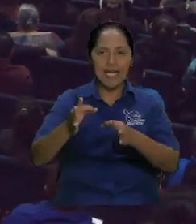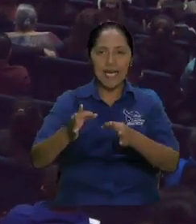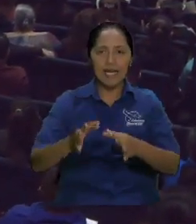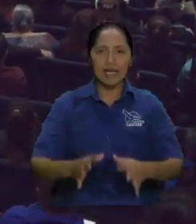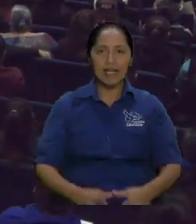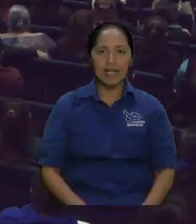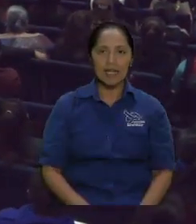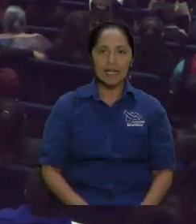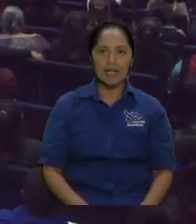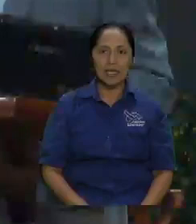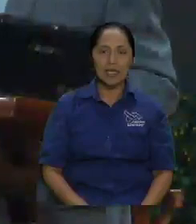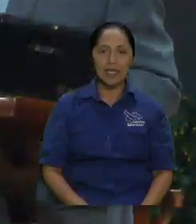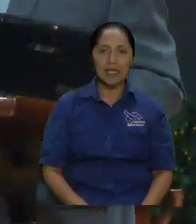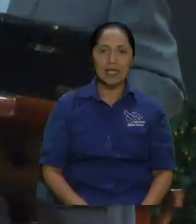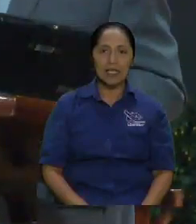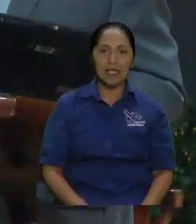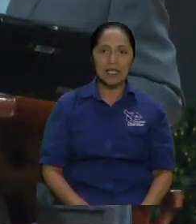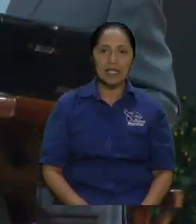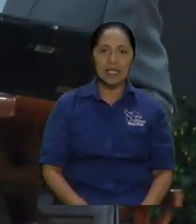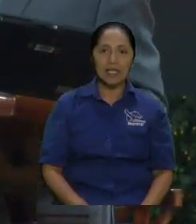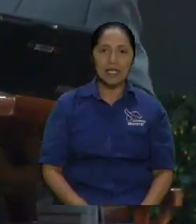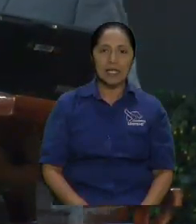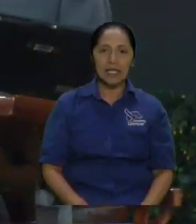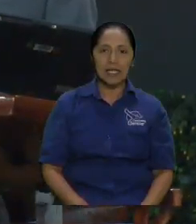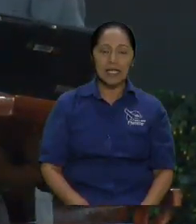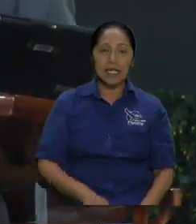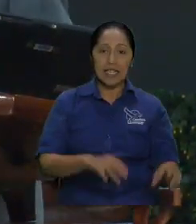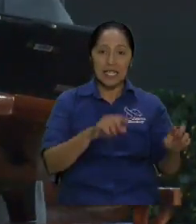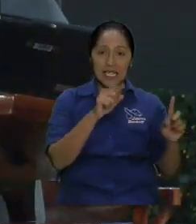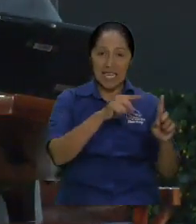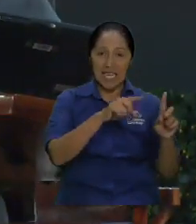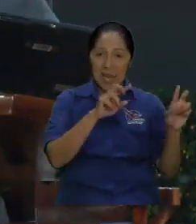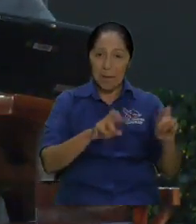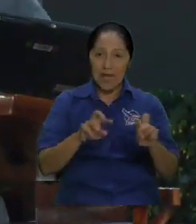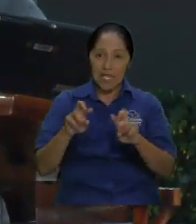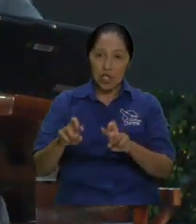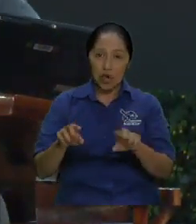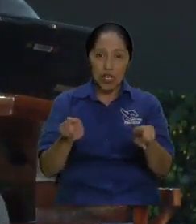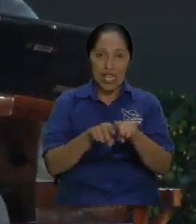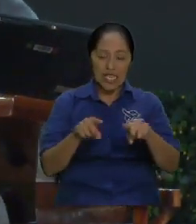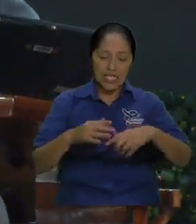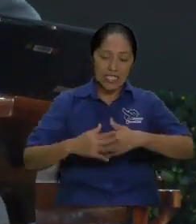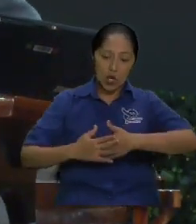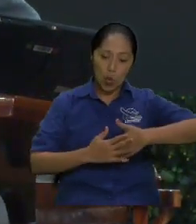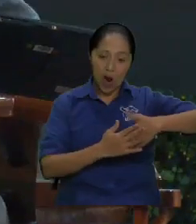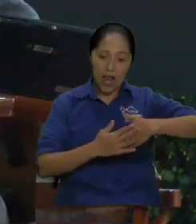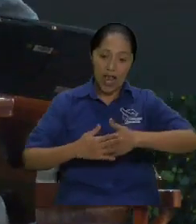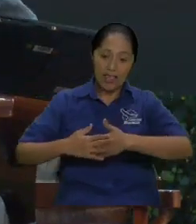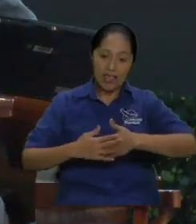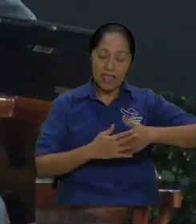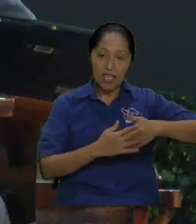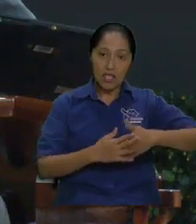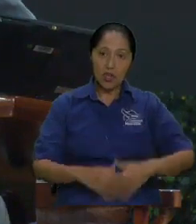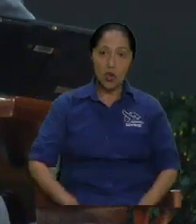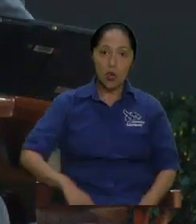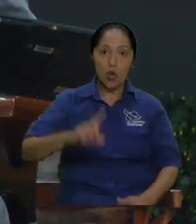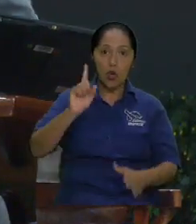uno es niño cuando cuando empieza a ser sectario